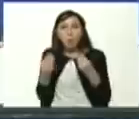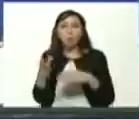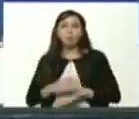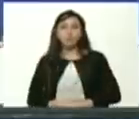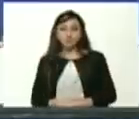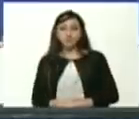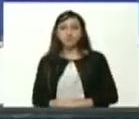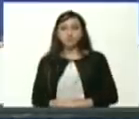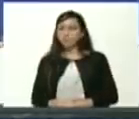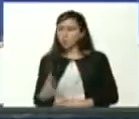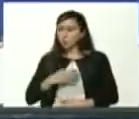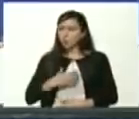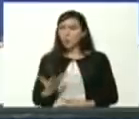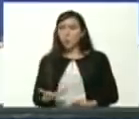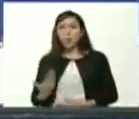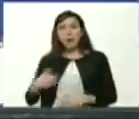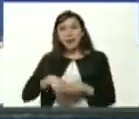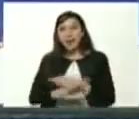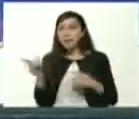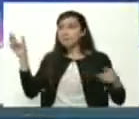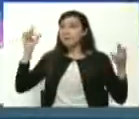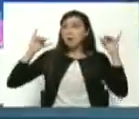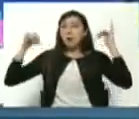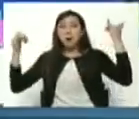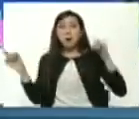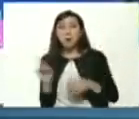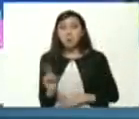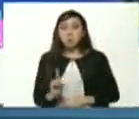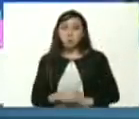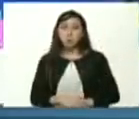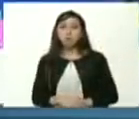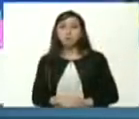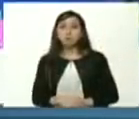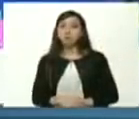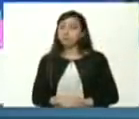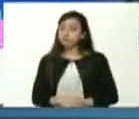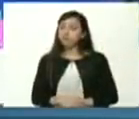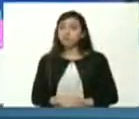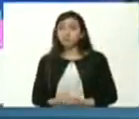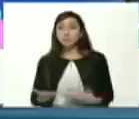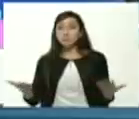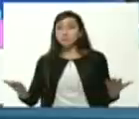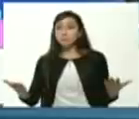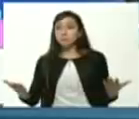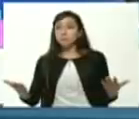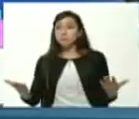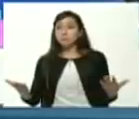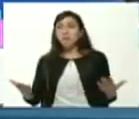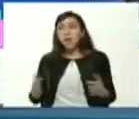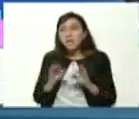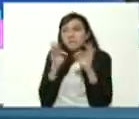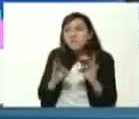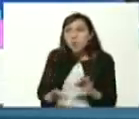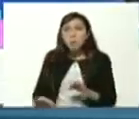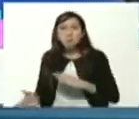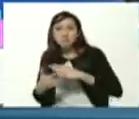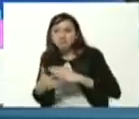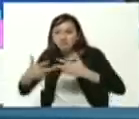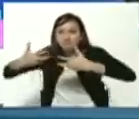no pueden ir a matines ahora el matines tiene que ser vía zoom